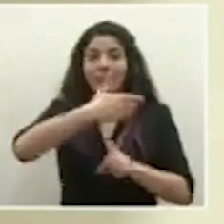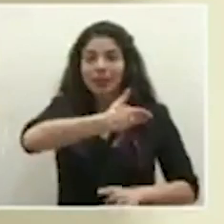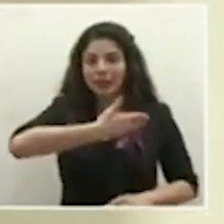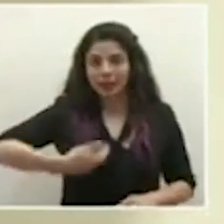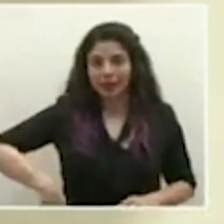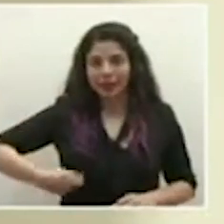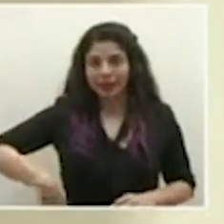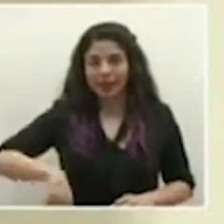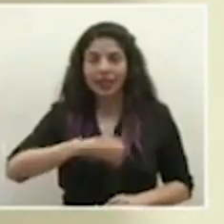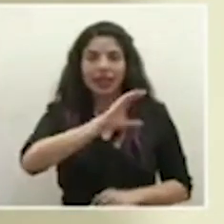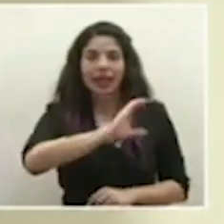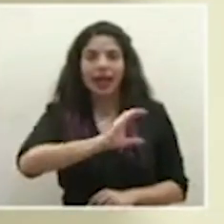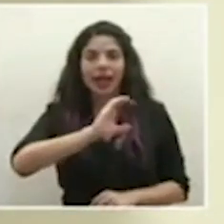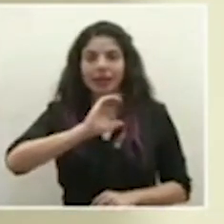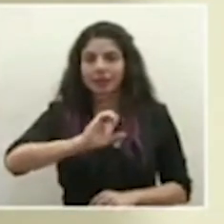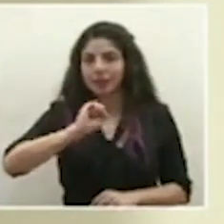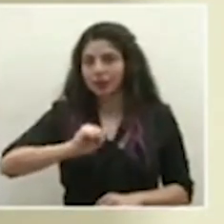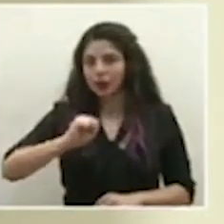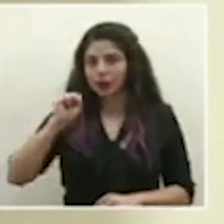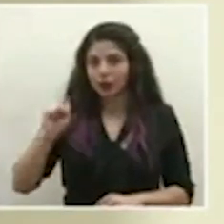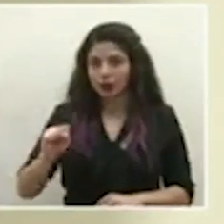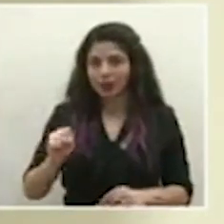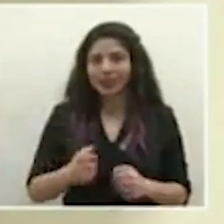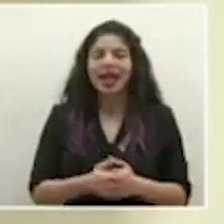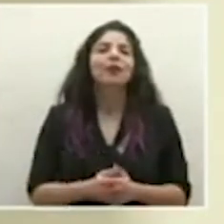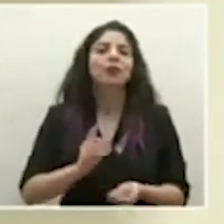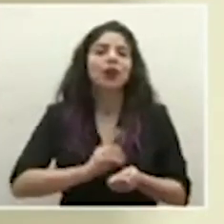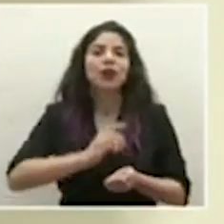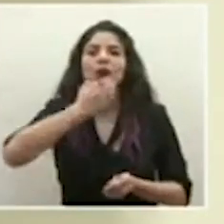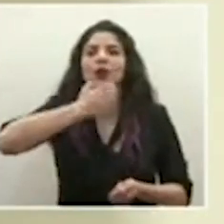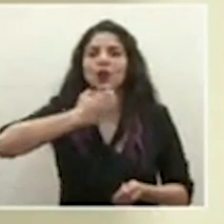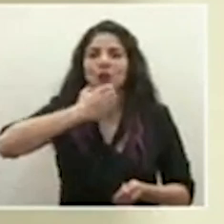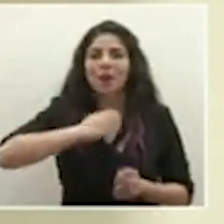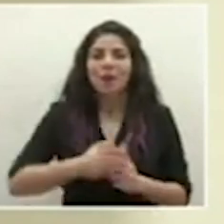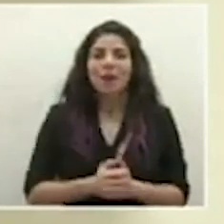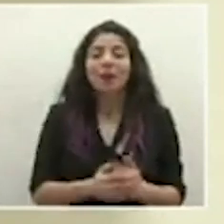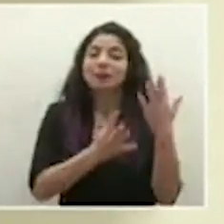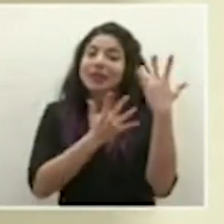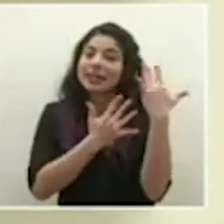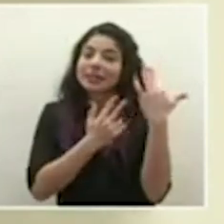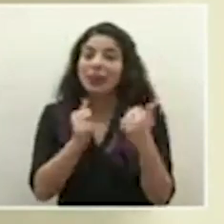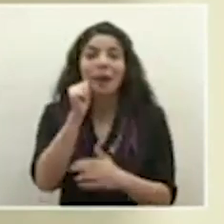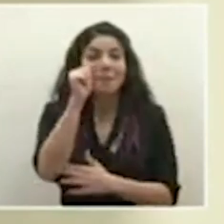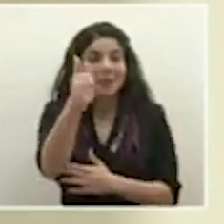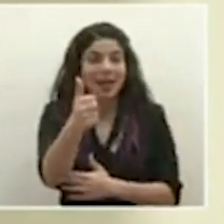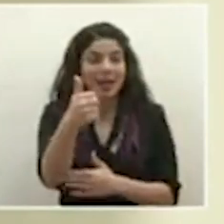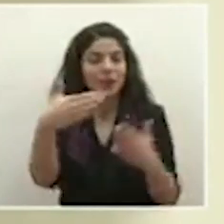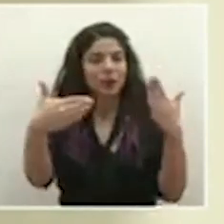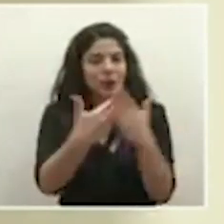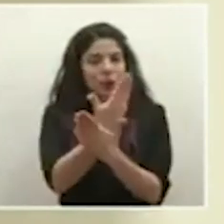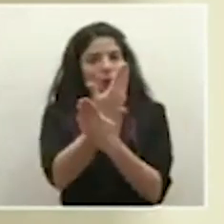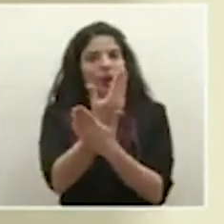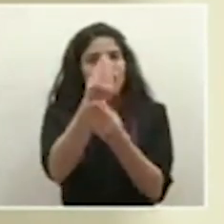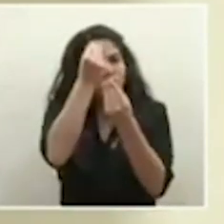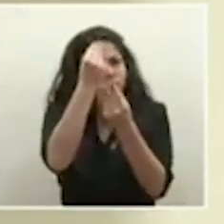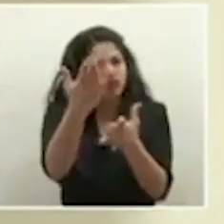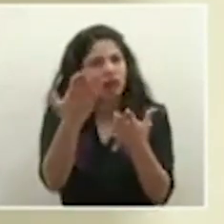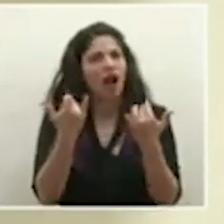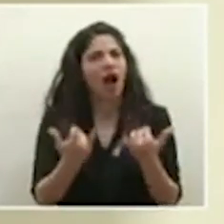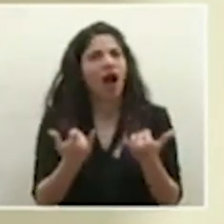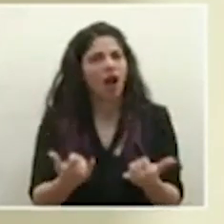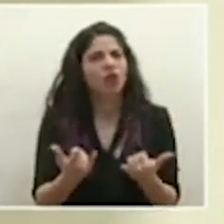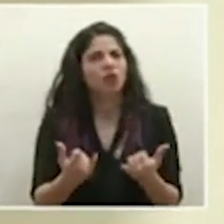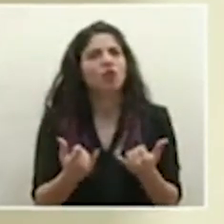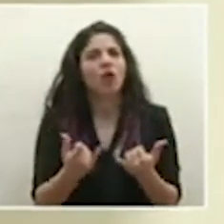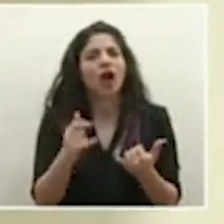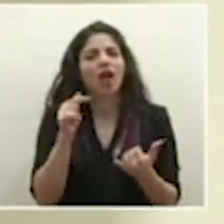ejecutivo de la caja costarricense de seguro social el doctor Román Macaya los esperamos mañana con una nueva actualización de la